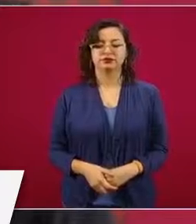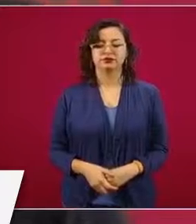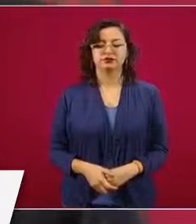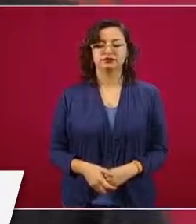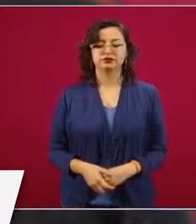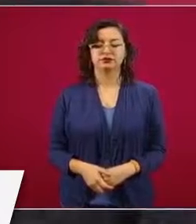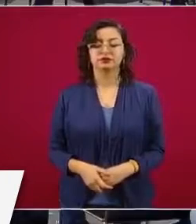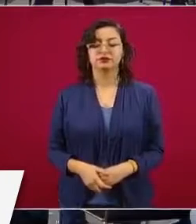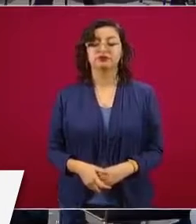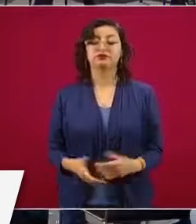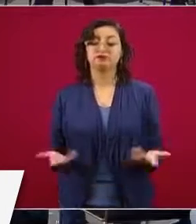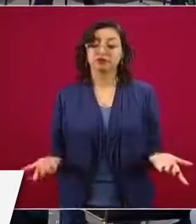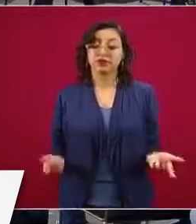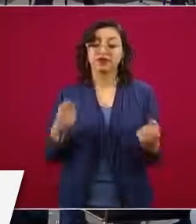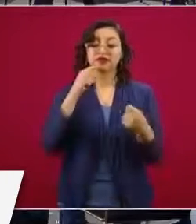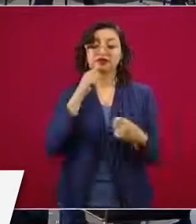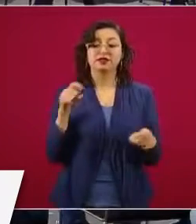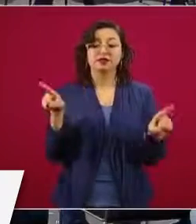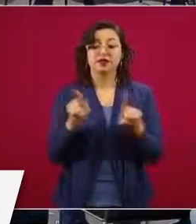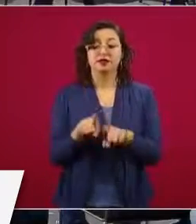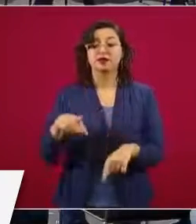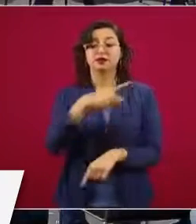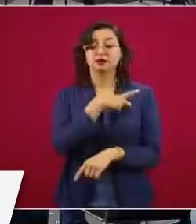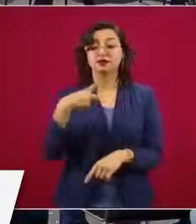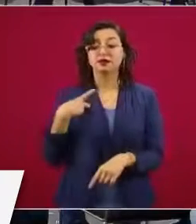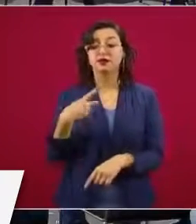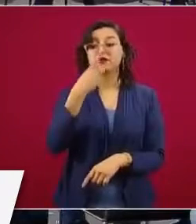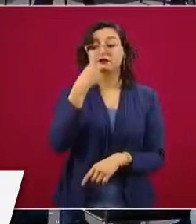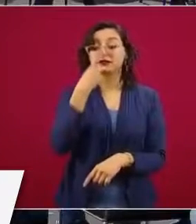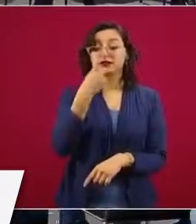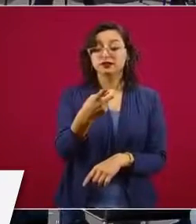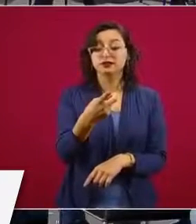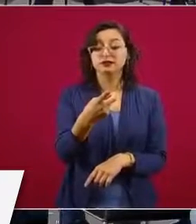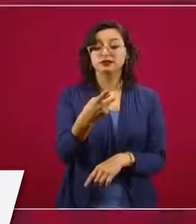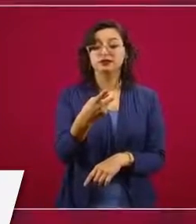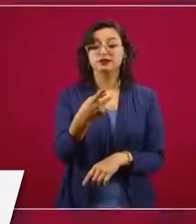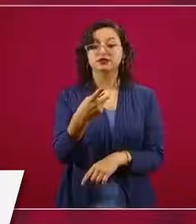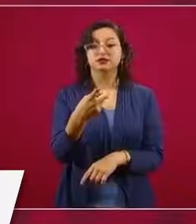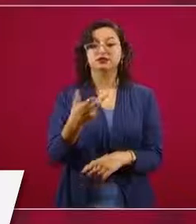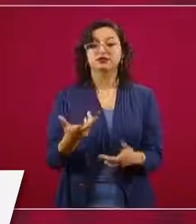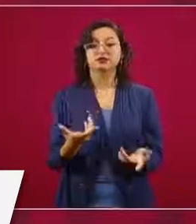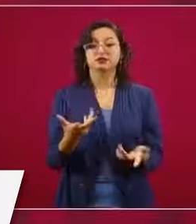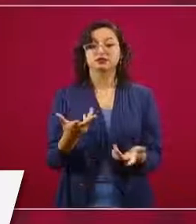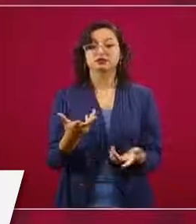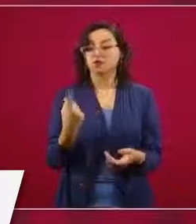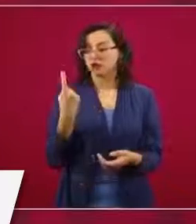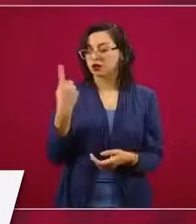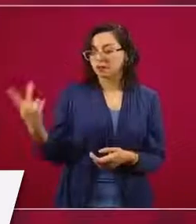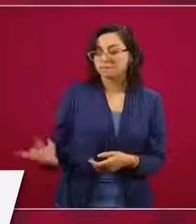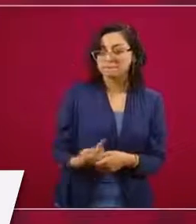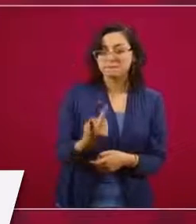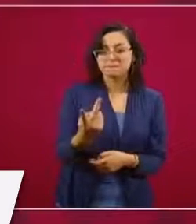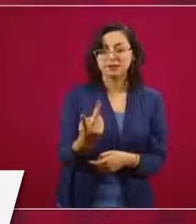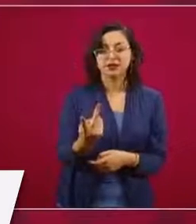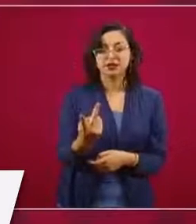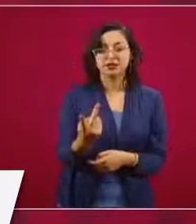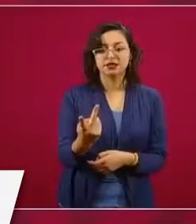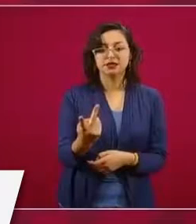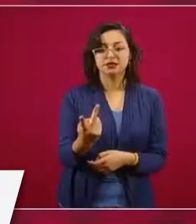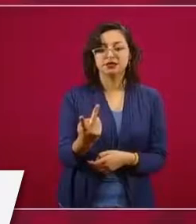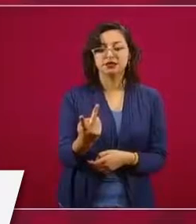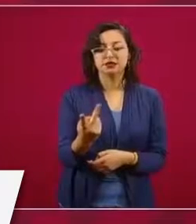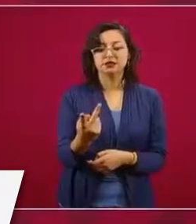Y también aclarar, por la pregunta que se hizo, que estamos